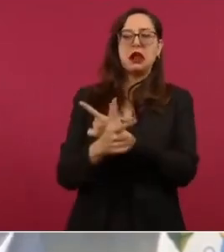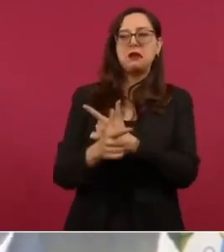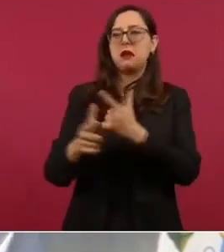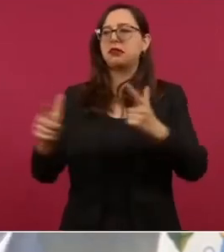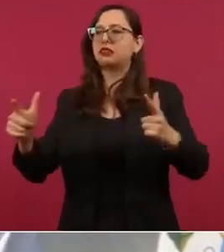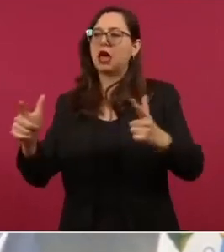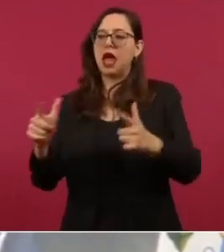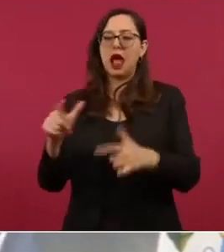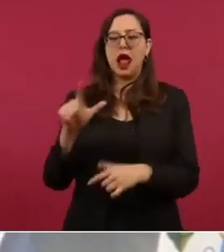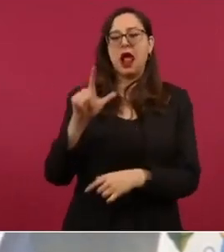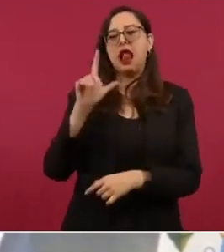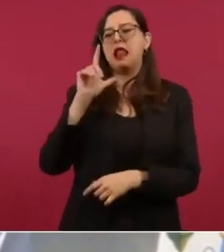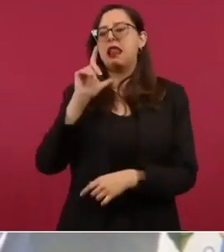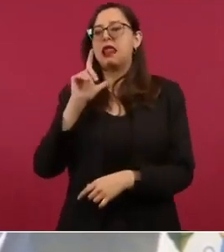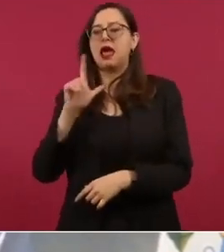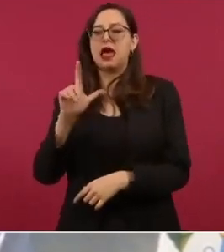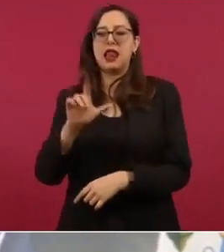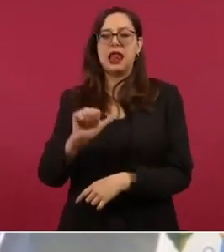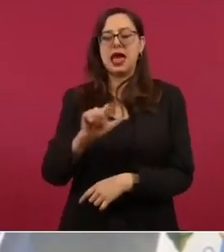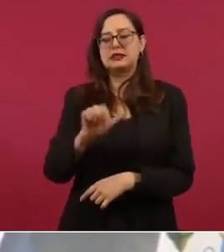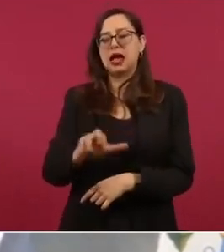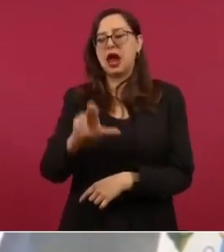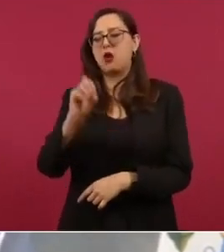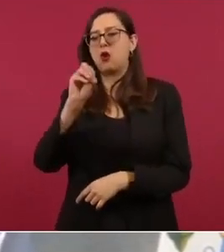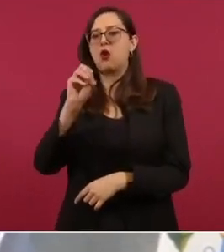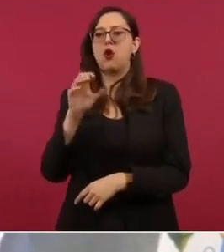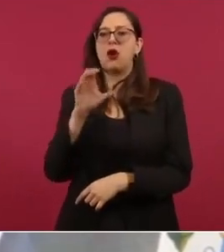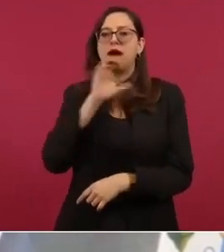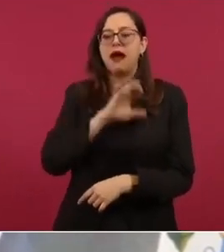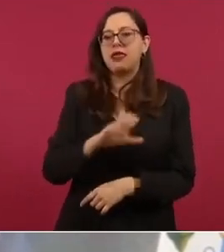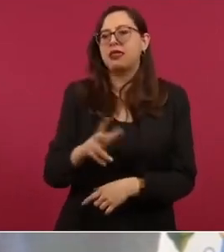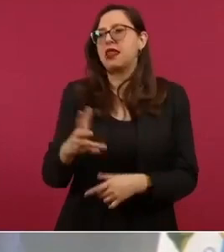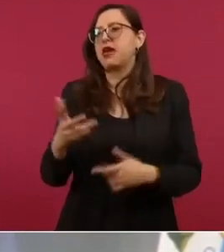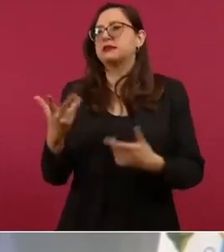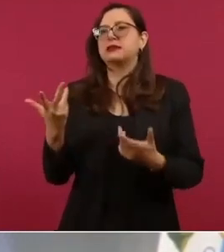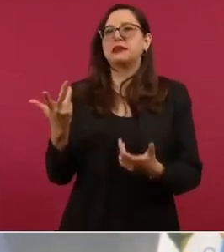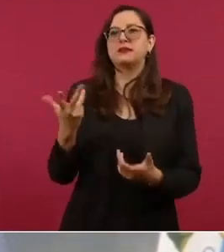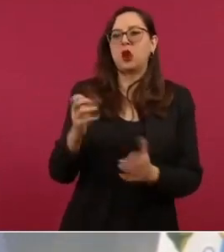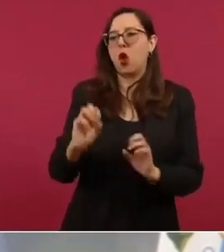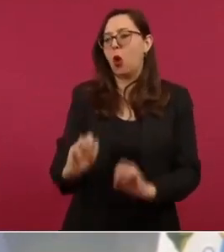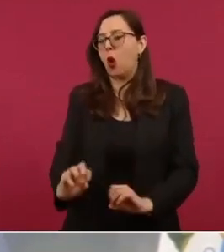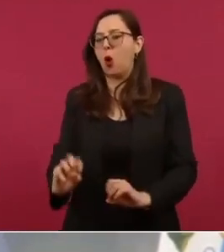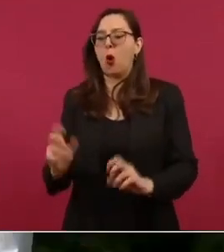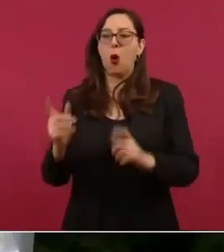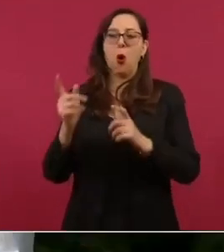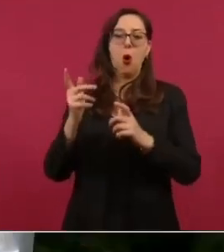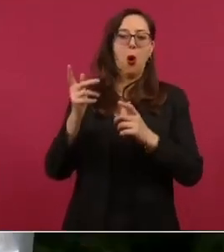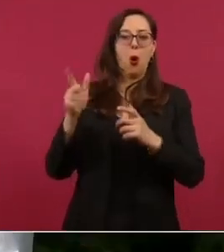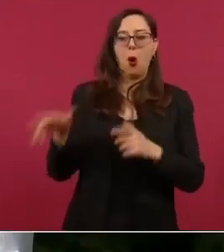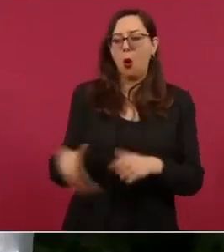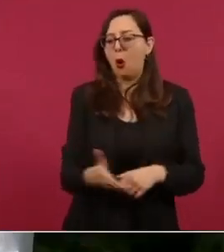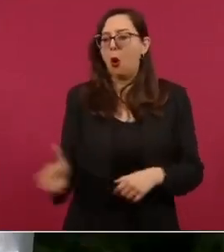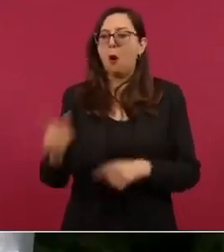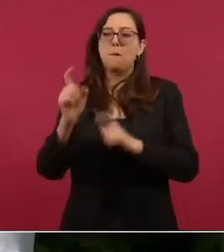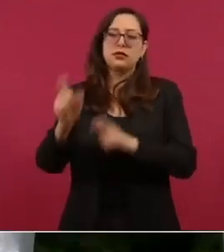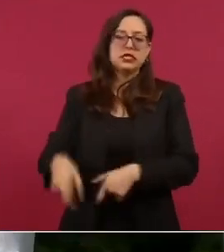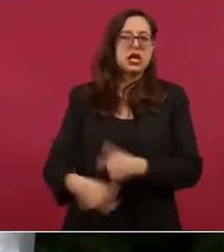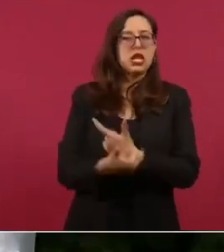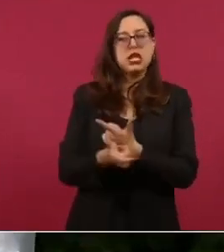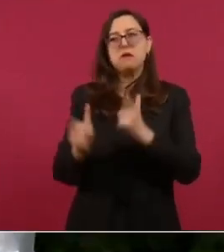o Lázaro Cárdenas o pescadores libres independientes de Guaymas